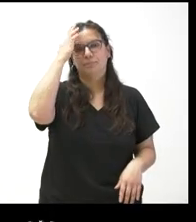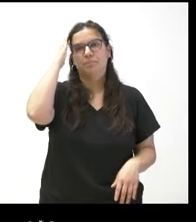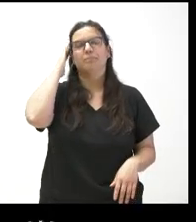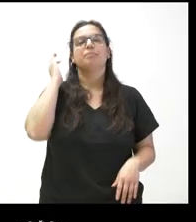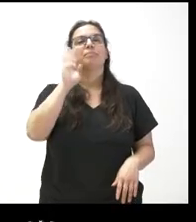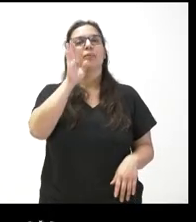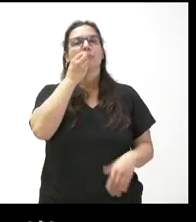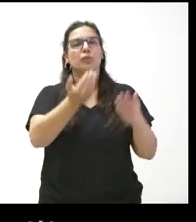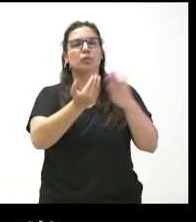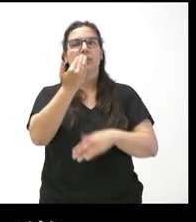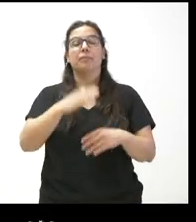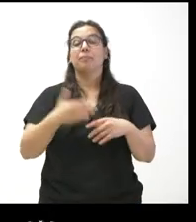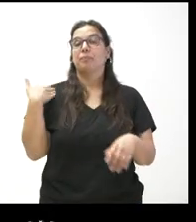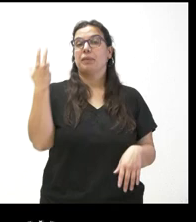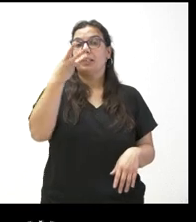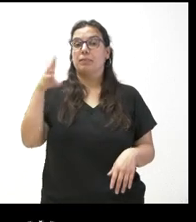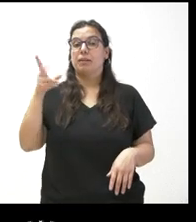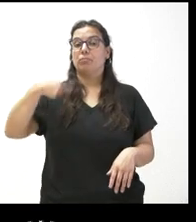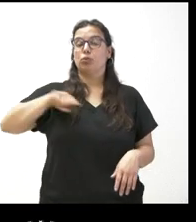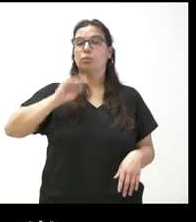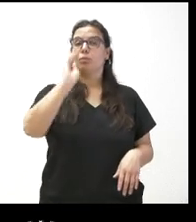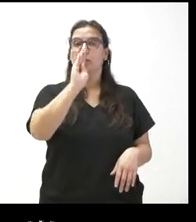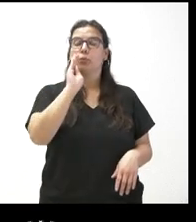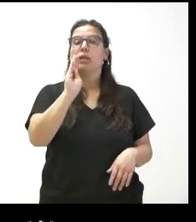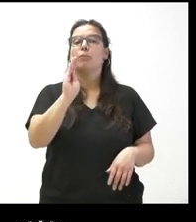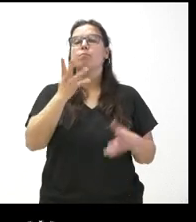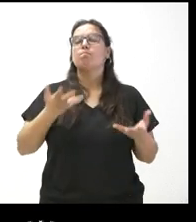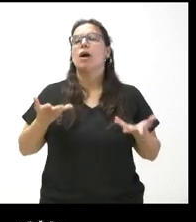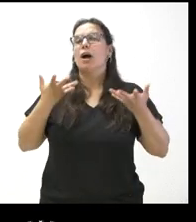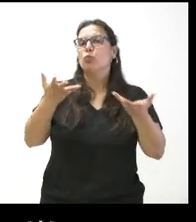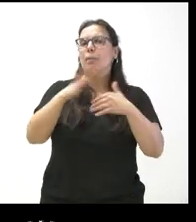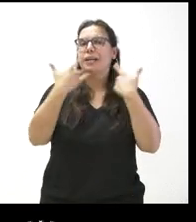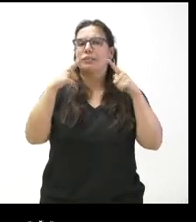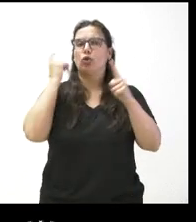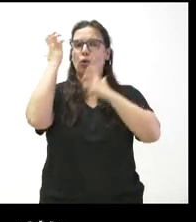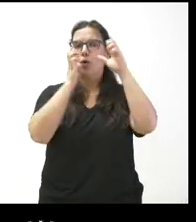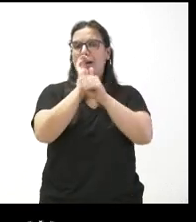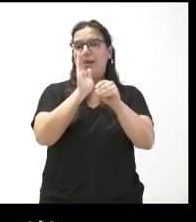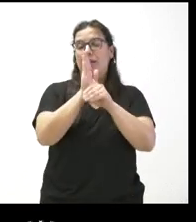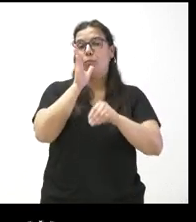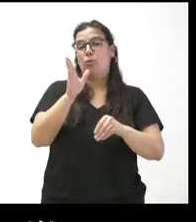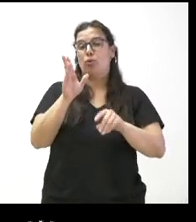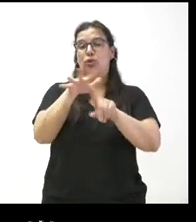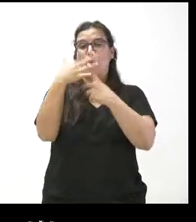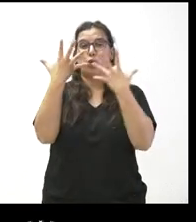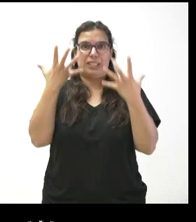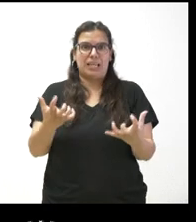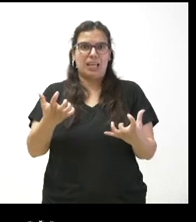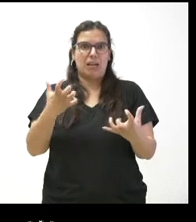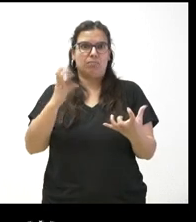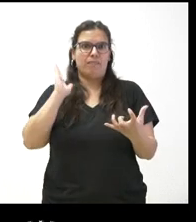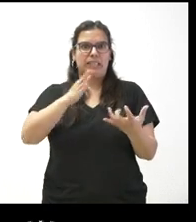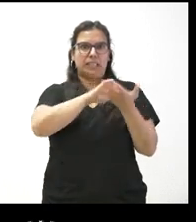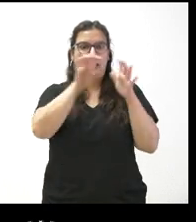Hola, buenos días. Hace tres semanas le preguntábamos por posibles ayudas al sector ganadero, dada la situación de sequía que está viviendo Castilla y León.